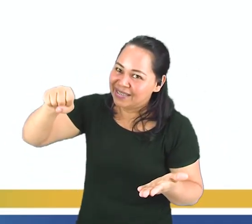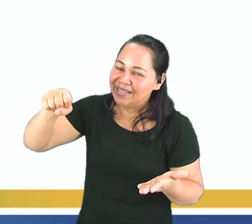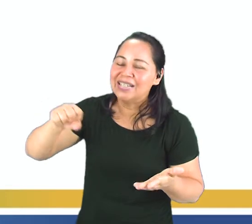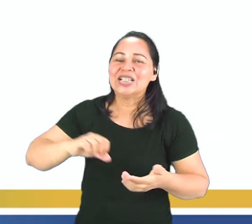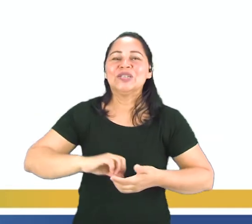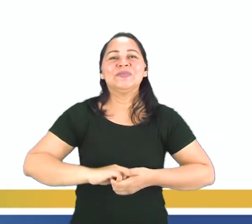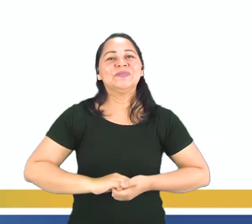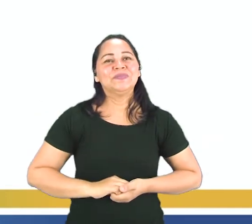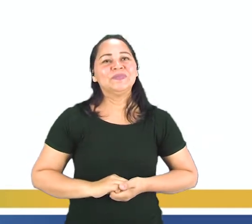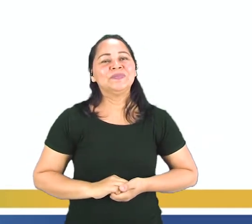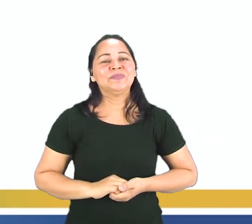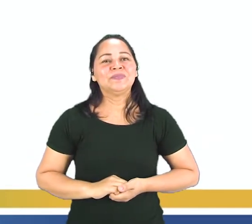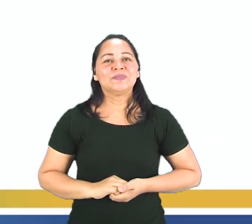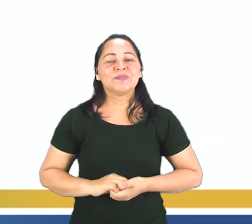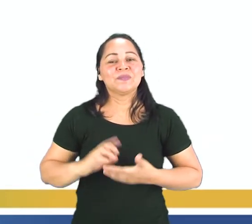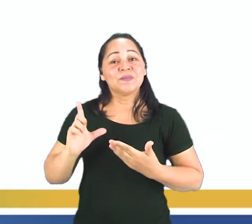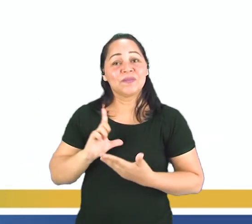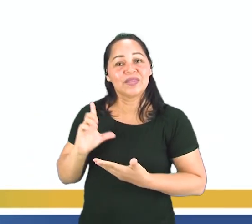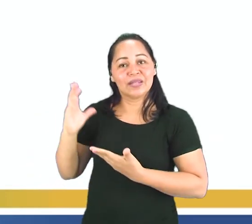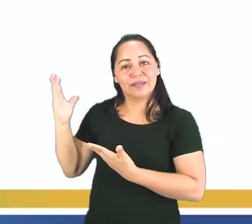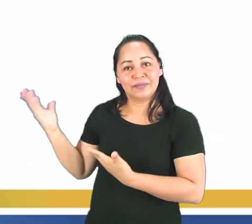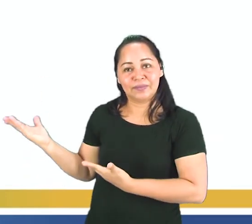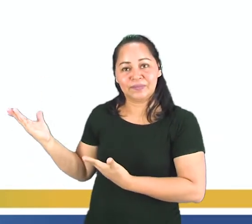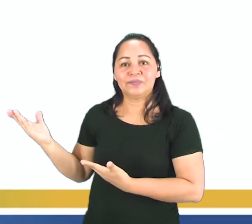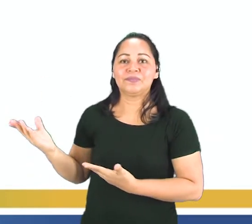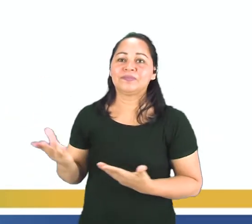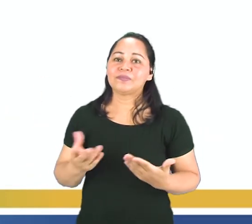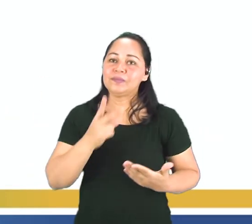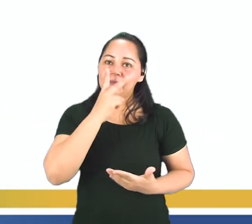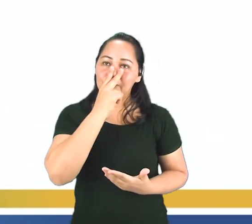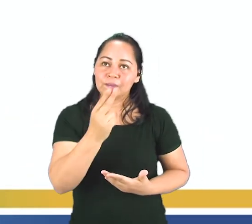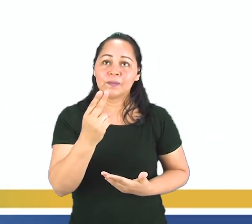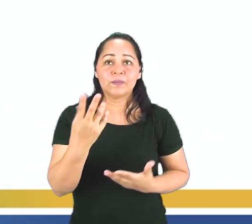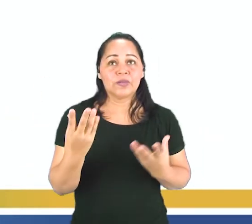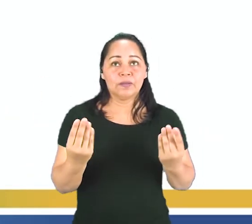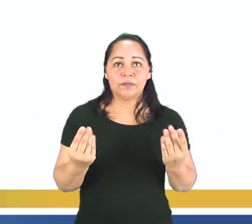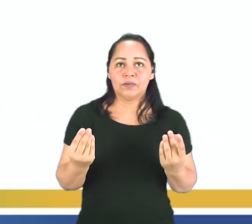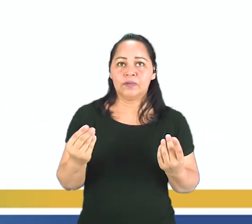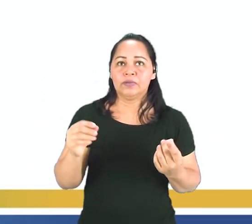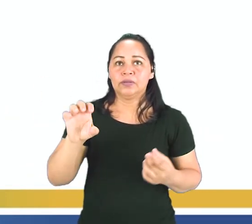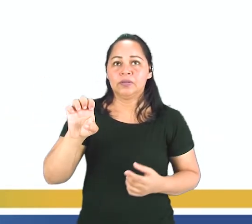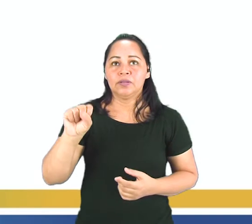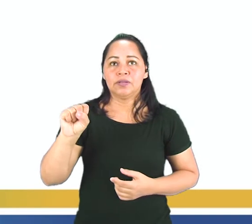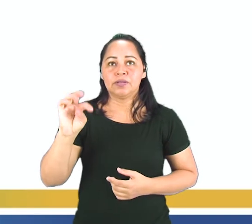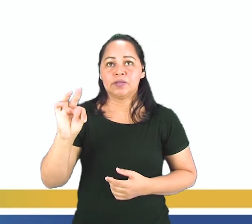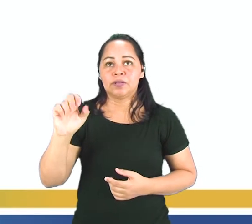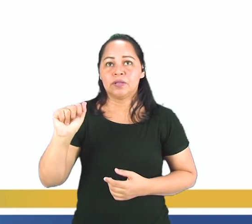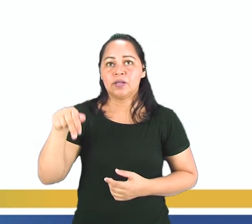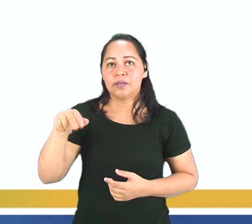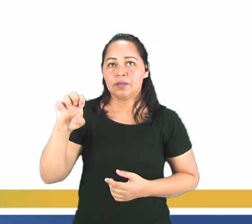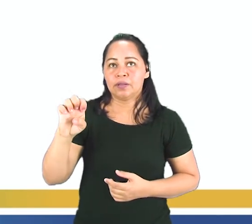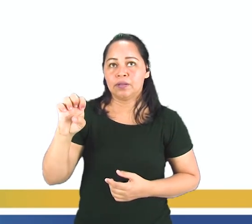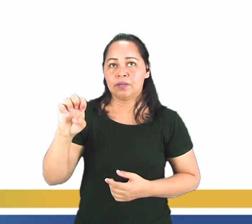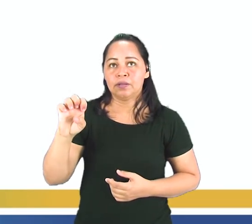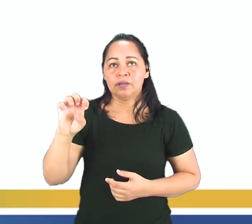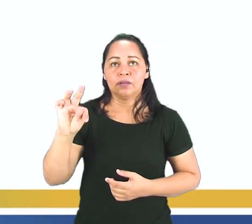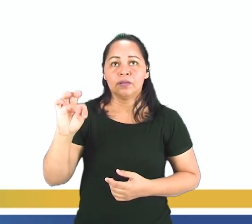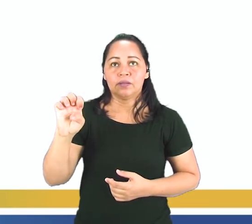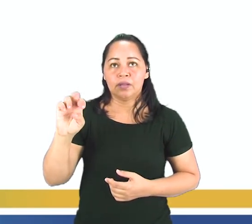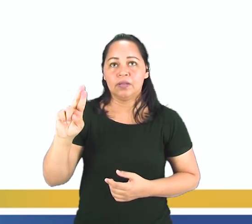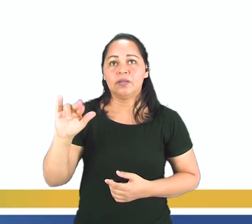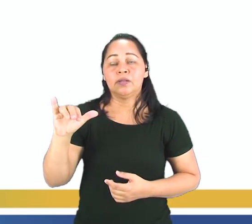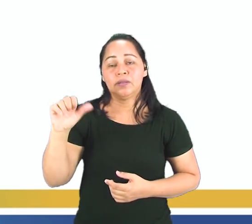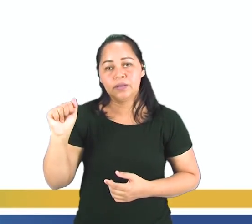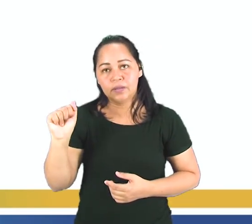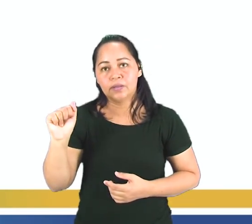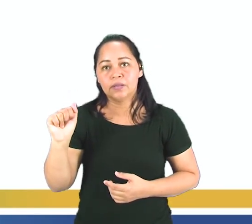Mira, tenemos la palabra estantería, que se parece mucho en portugués con stanch. ¿Está bien? Y es el mismo mueble. Y ahora vamos